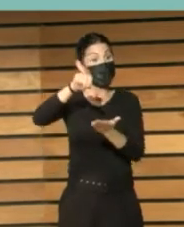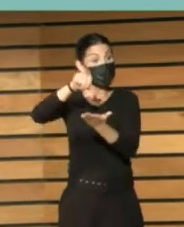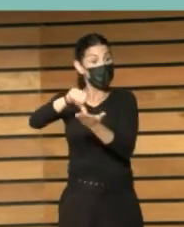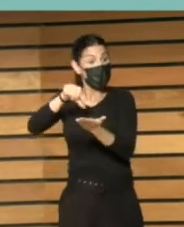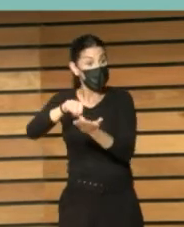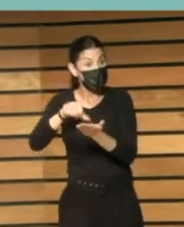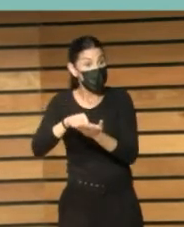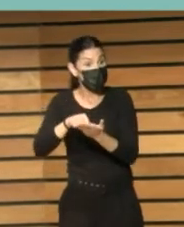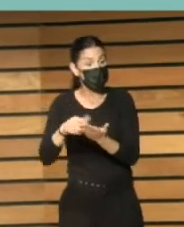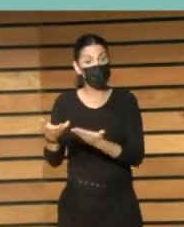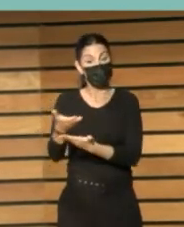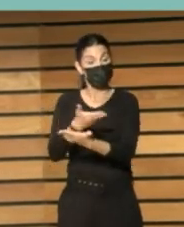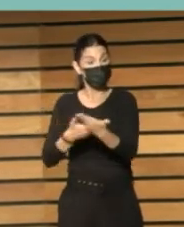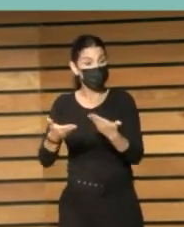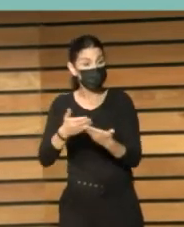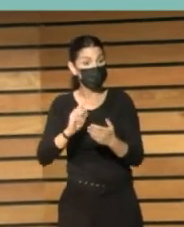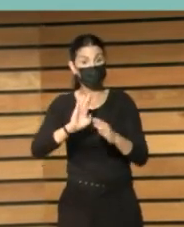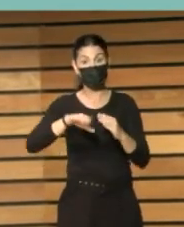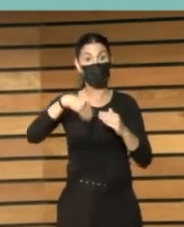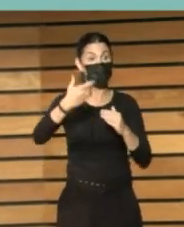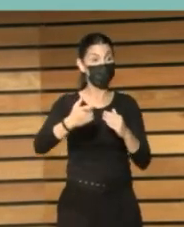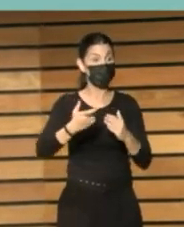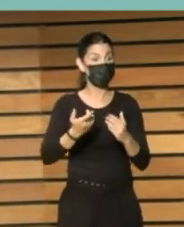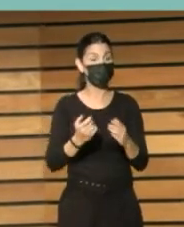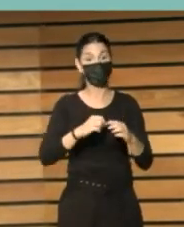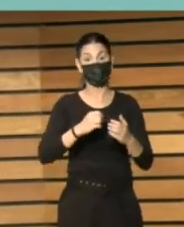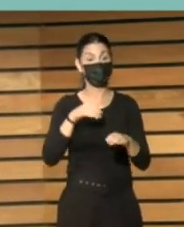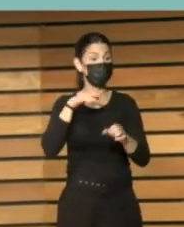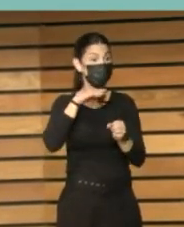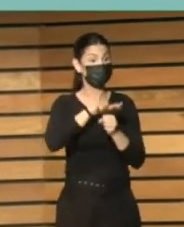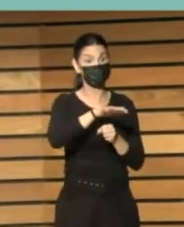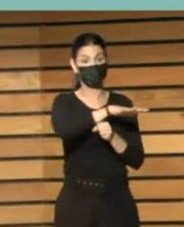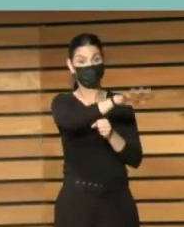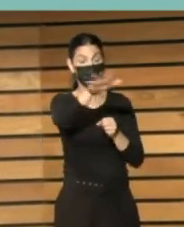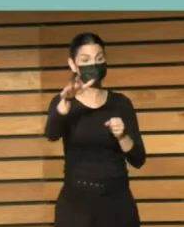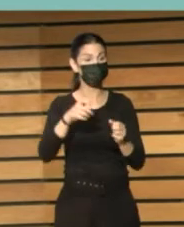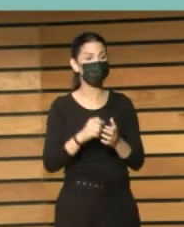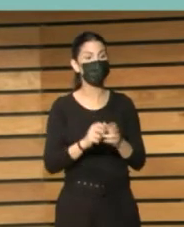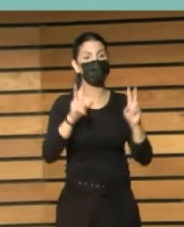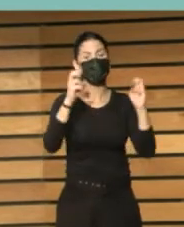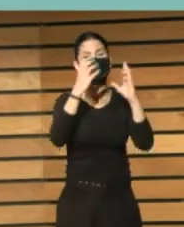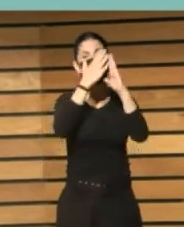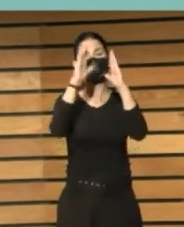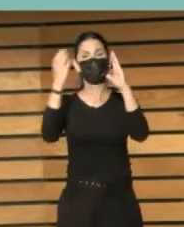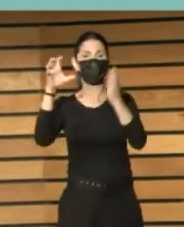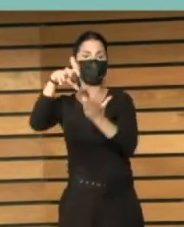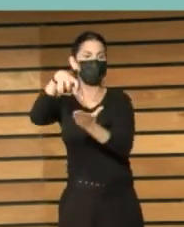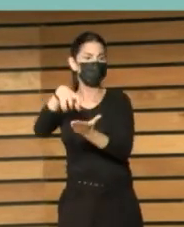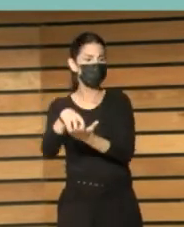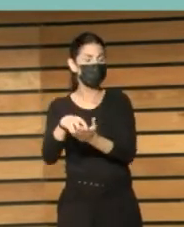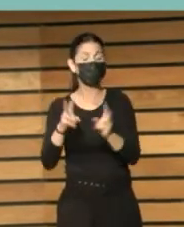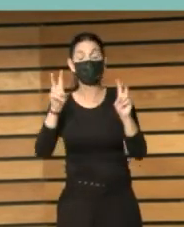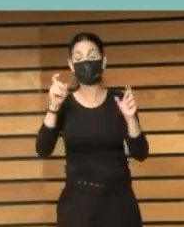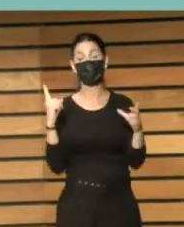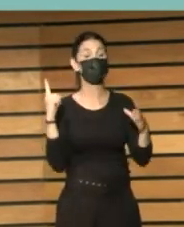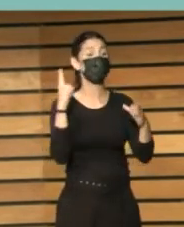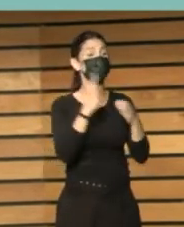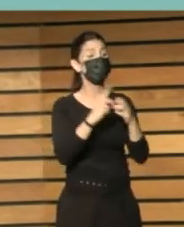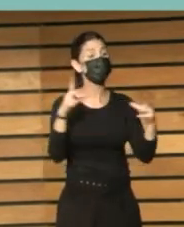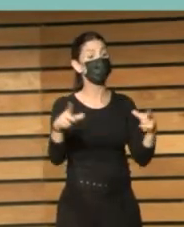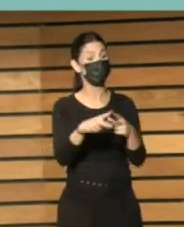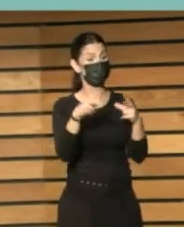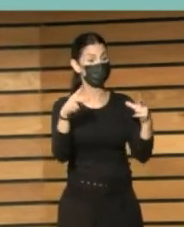un impacto global. Las bibliotecas públicas son agentes clave para el diseño de estrategias de inclusión social. Se